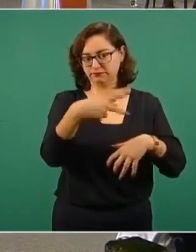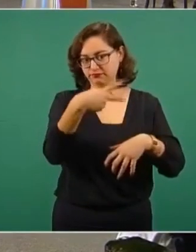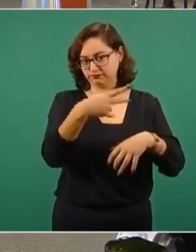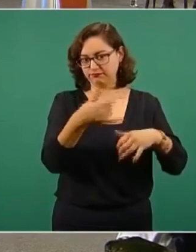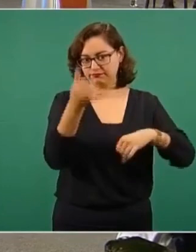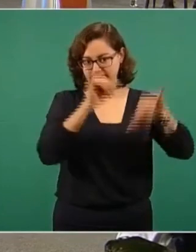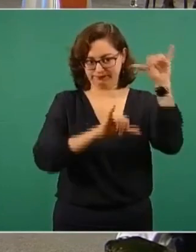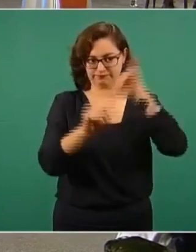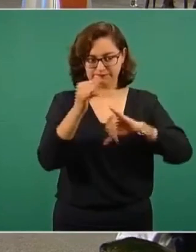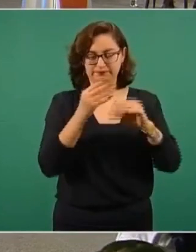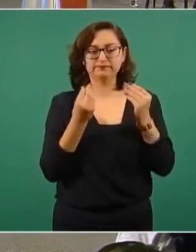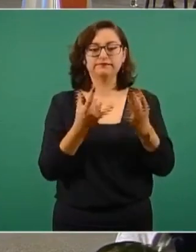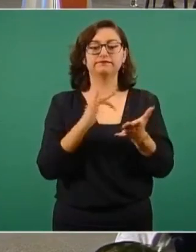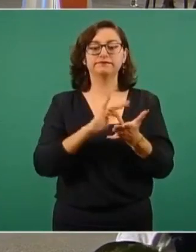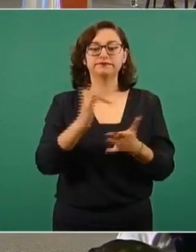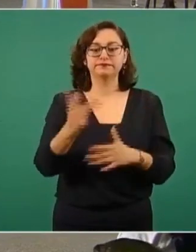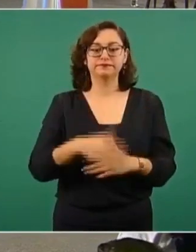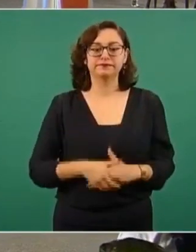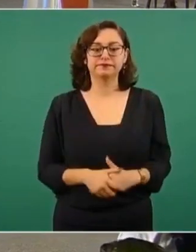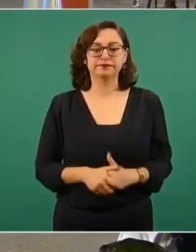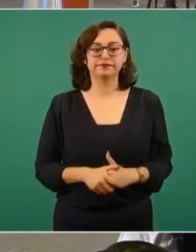presidente. es el reporte.